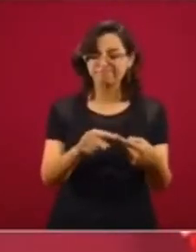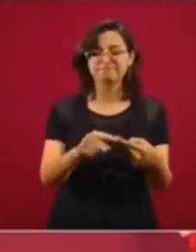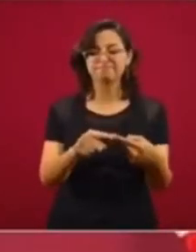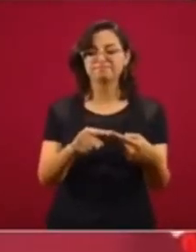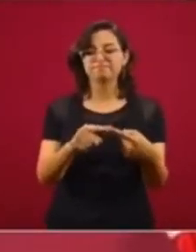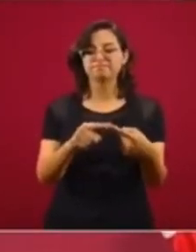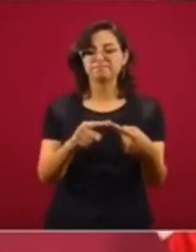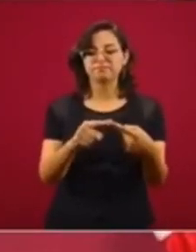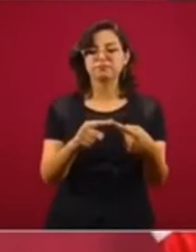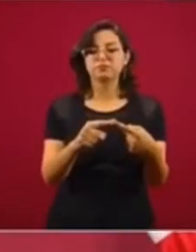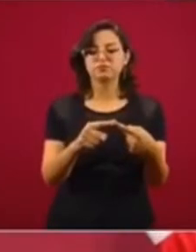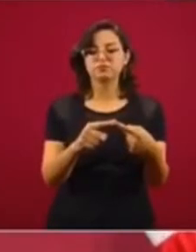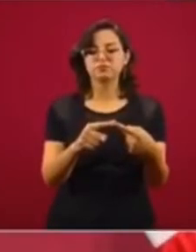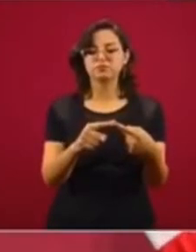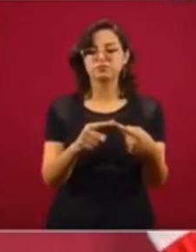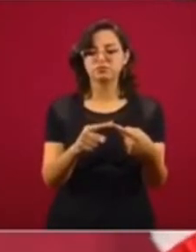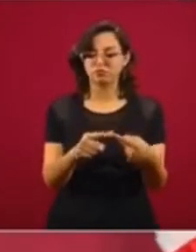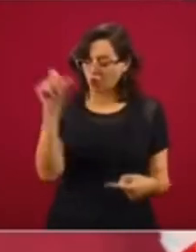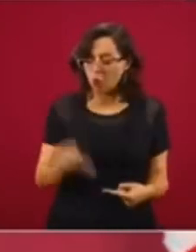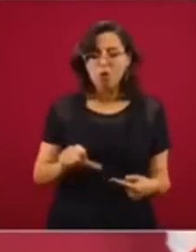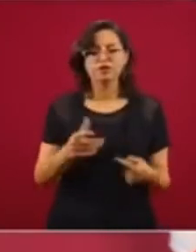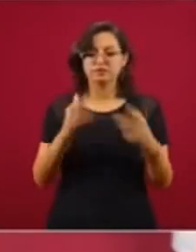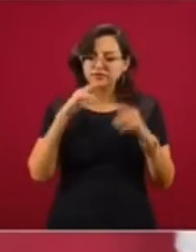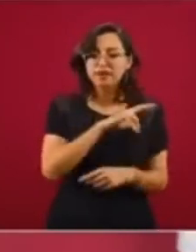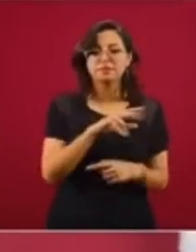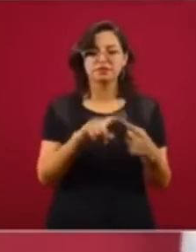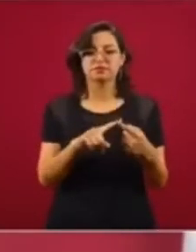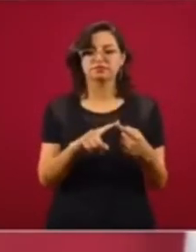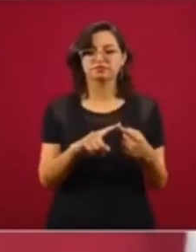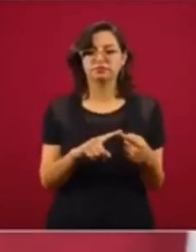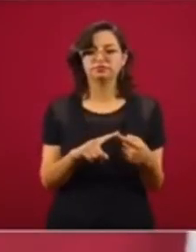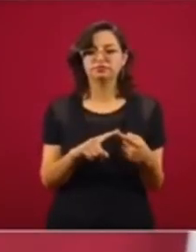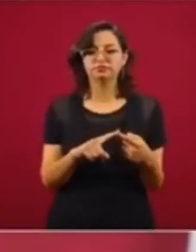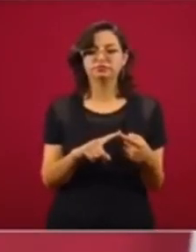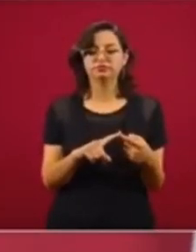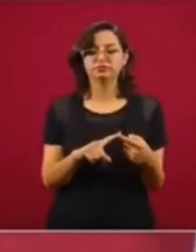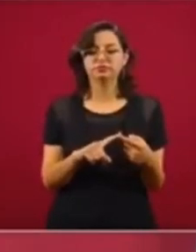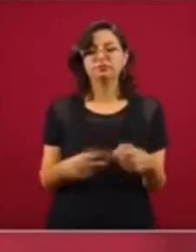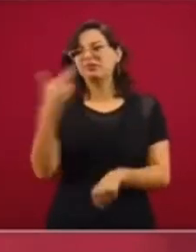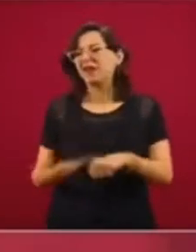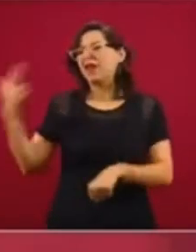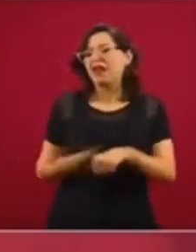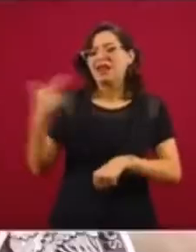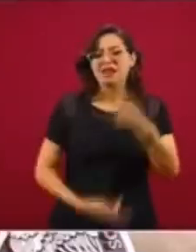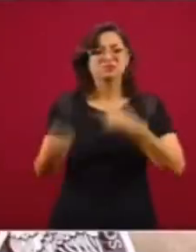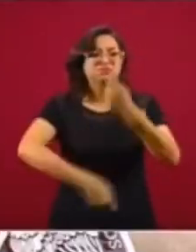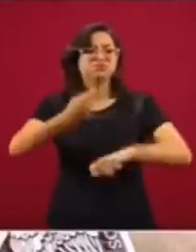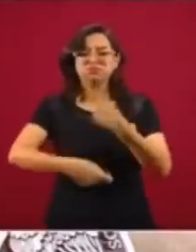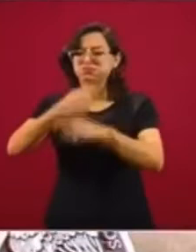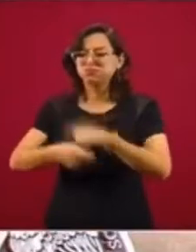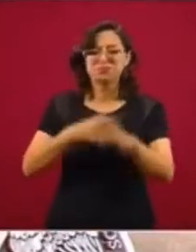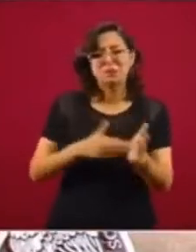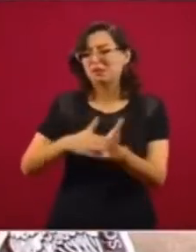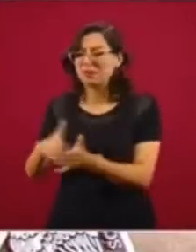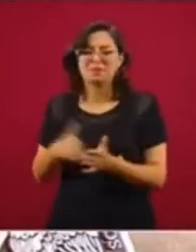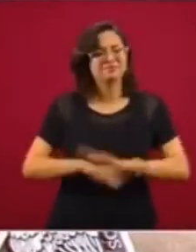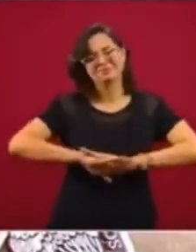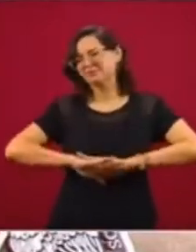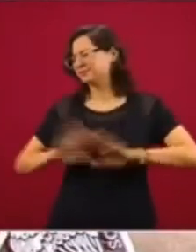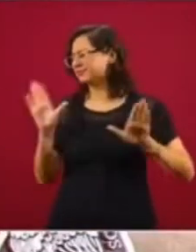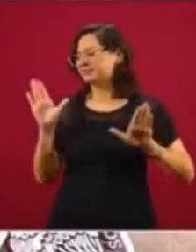Rápido. Ser espíritus. Sin tanto trámite, sin tanto papeleo,